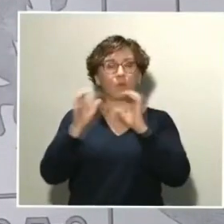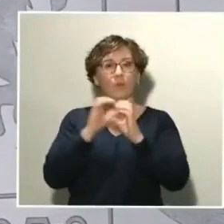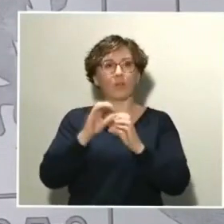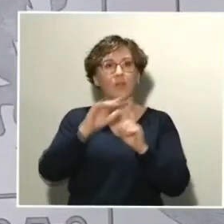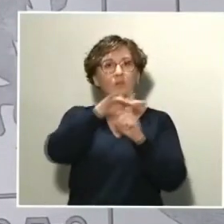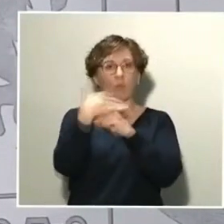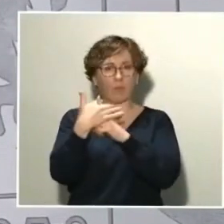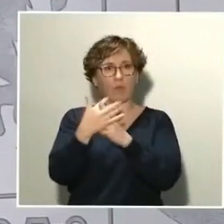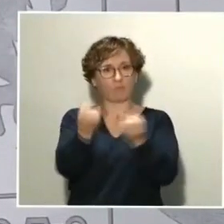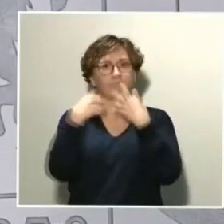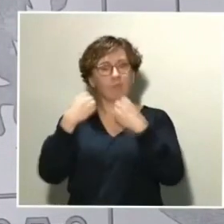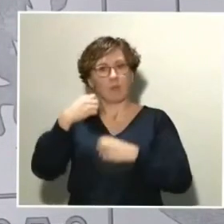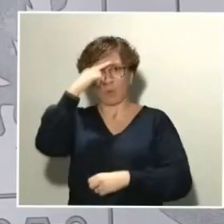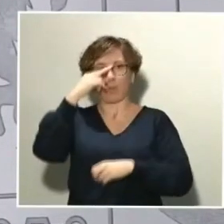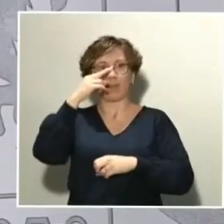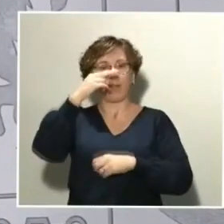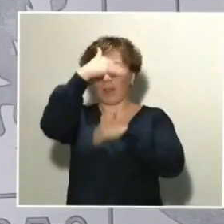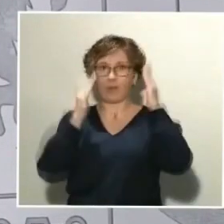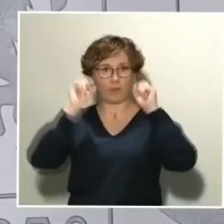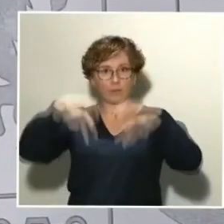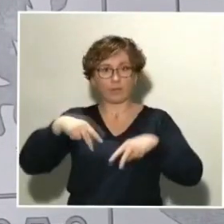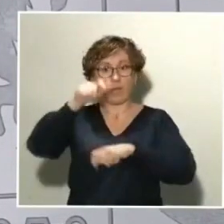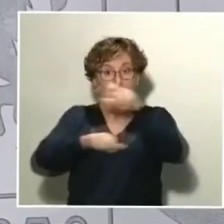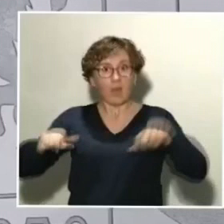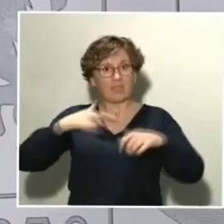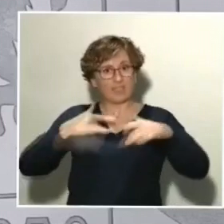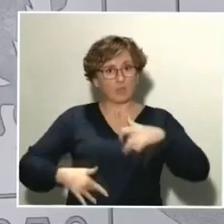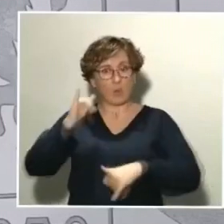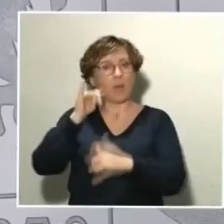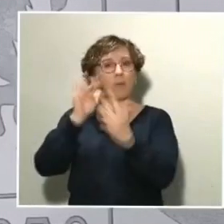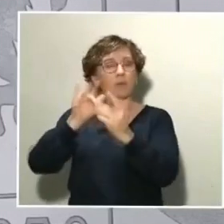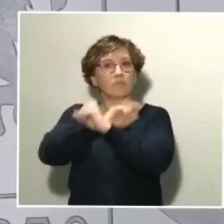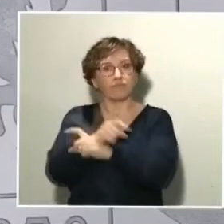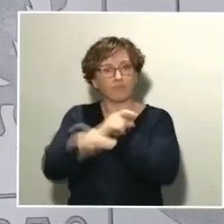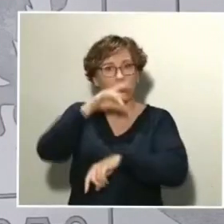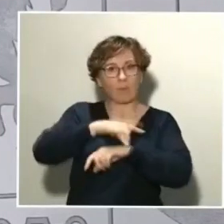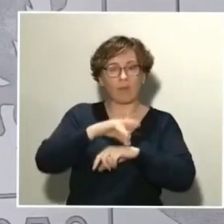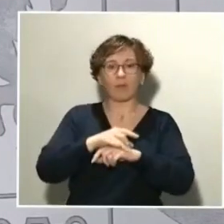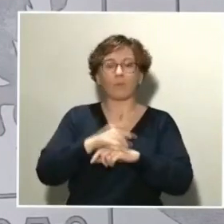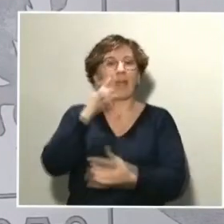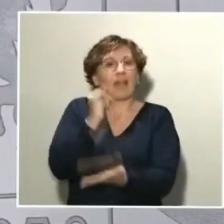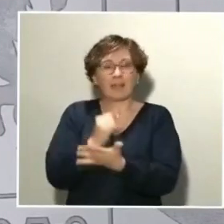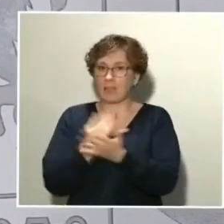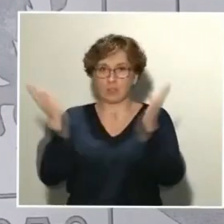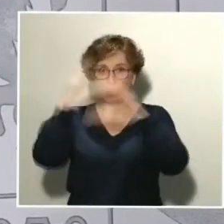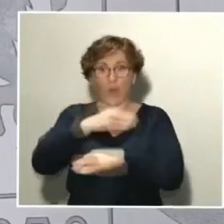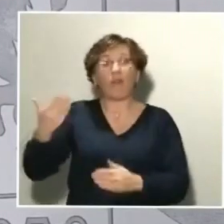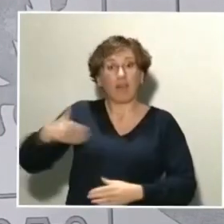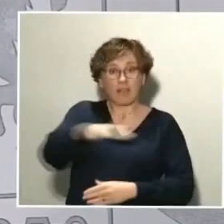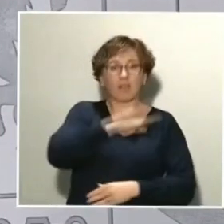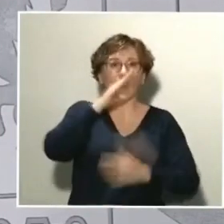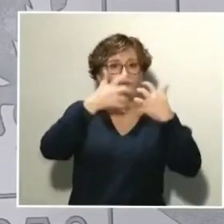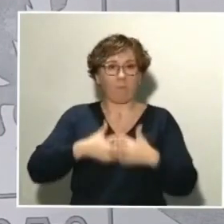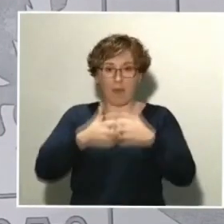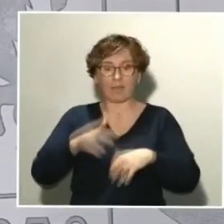personas con sintomatología que no consiguen hablar con ningún médico, falta de test, fallecidos después de no haber disposición de máquinas para respirar